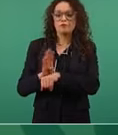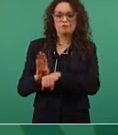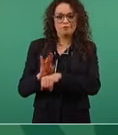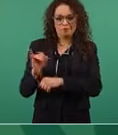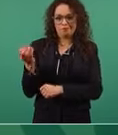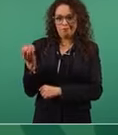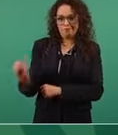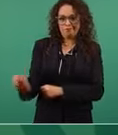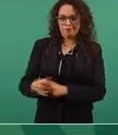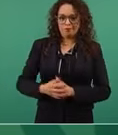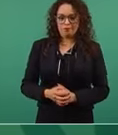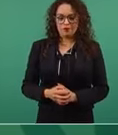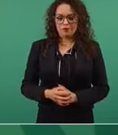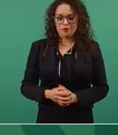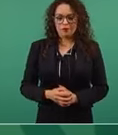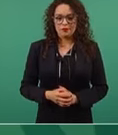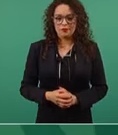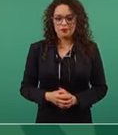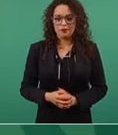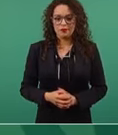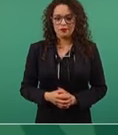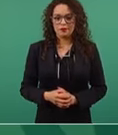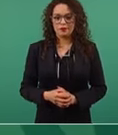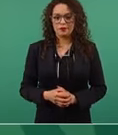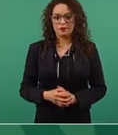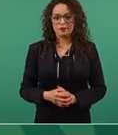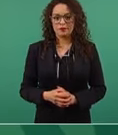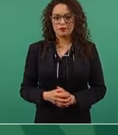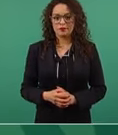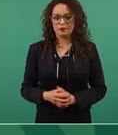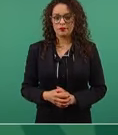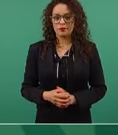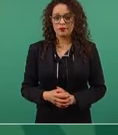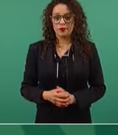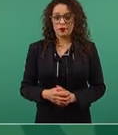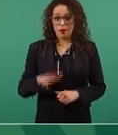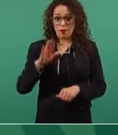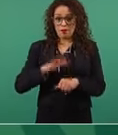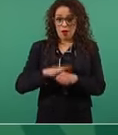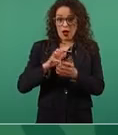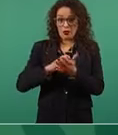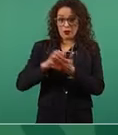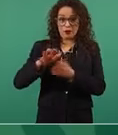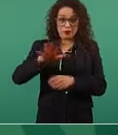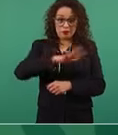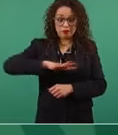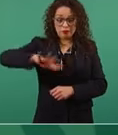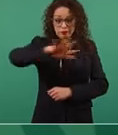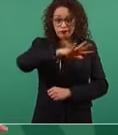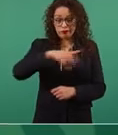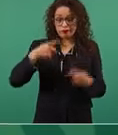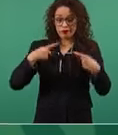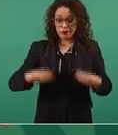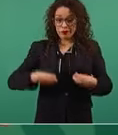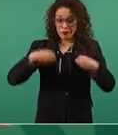La mayoría de los mexicanos no